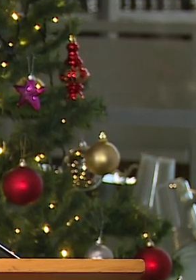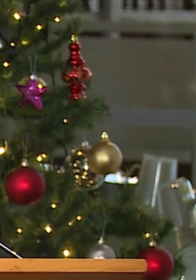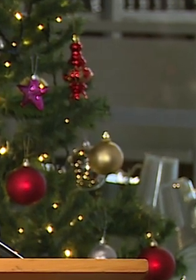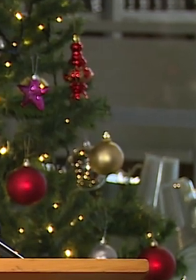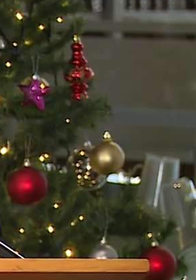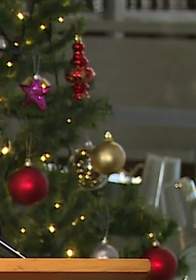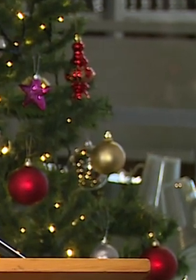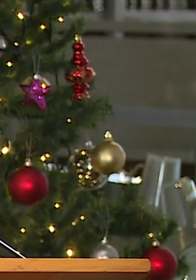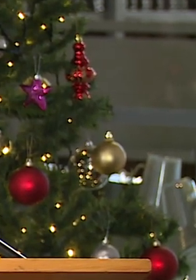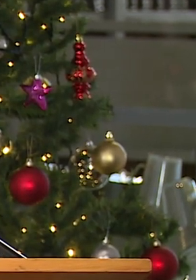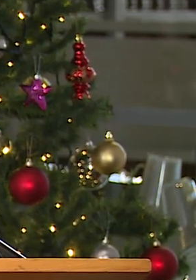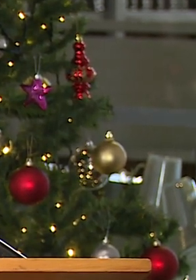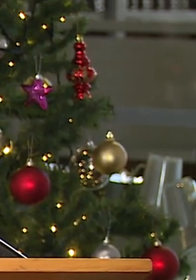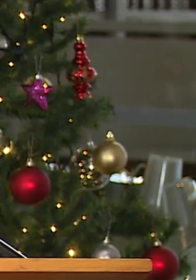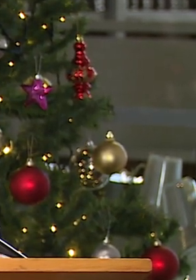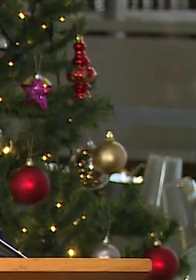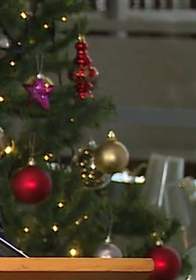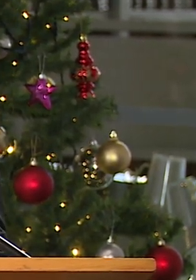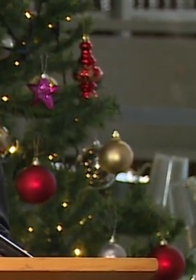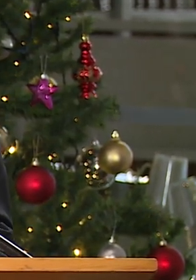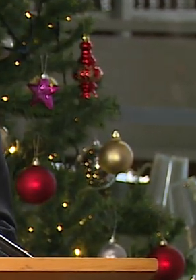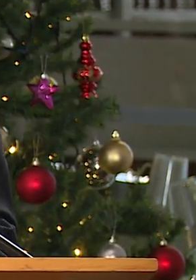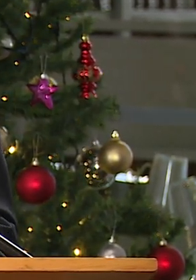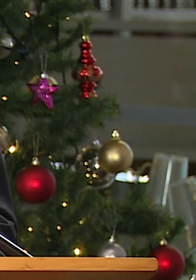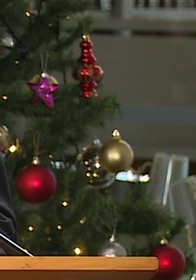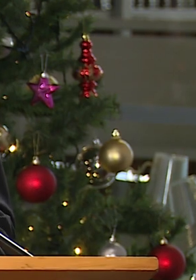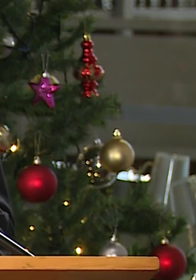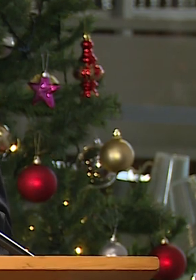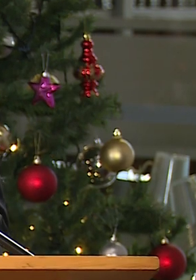ciudadanía y para el futuro, sin duda alguna.